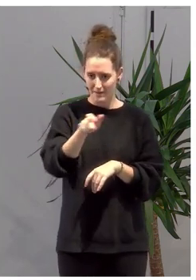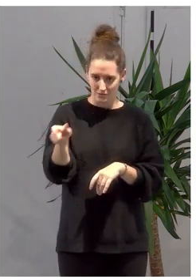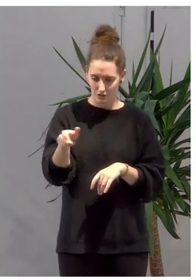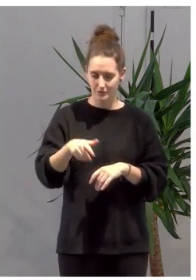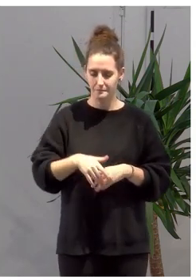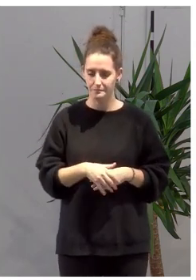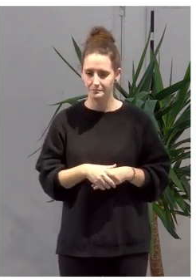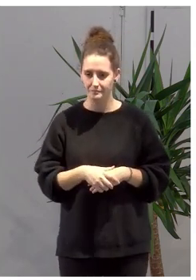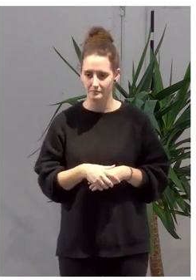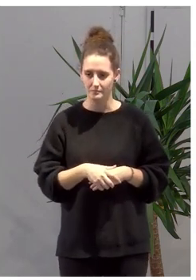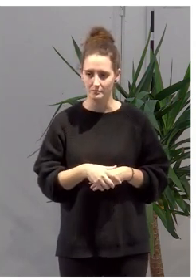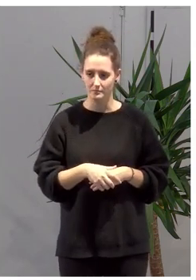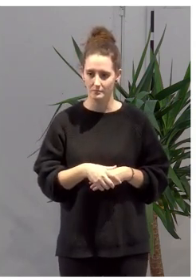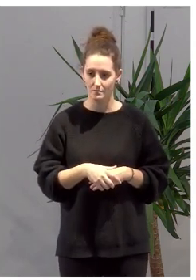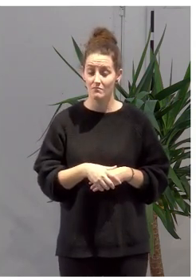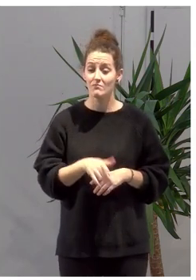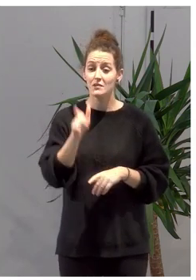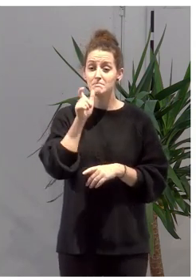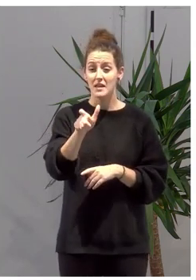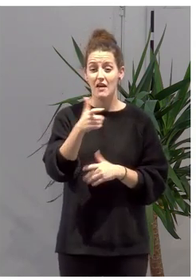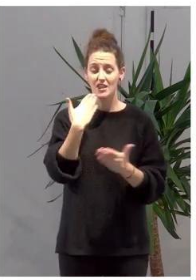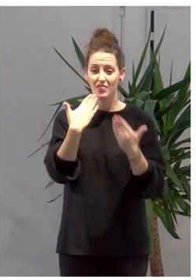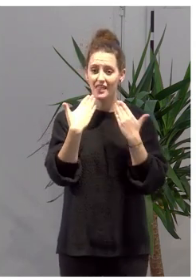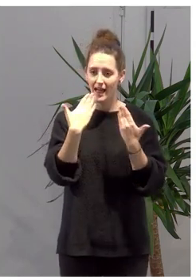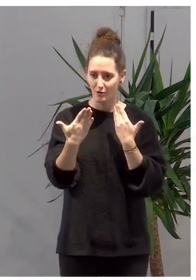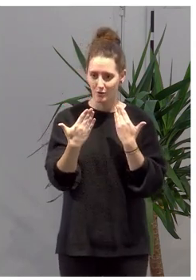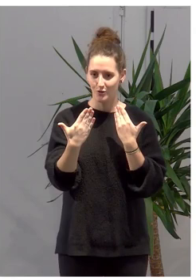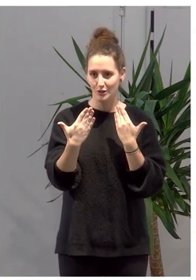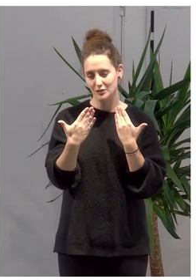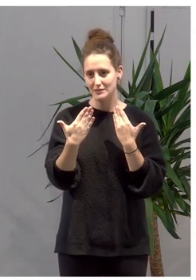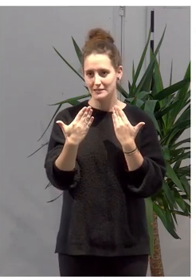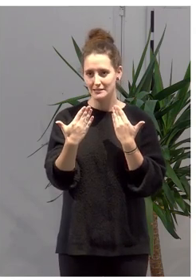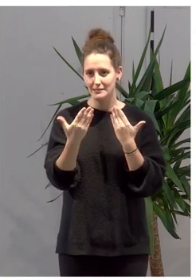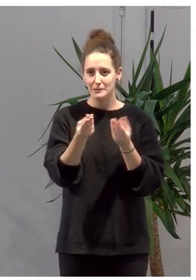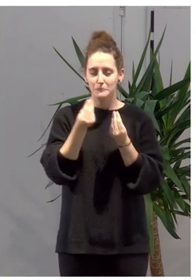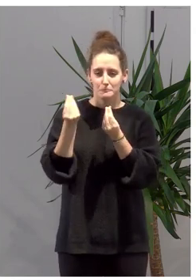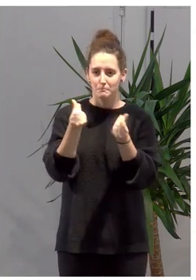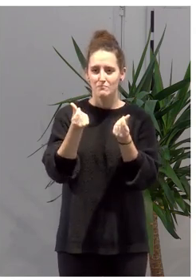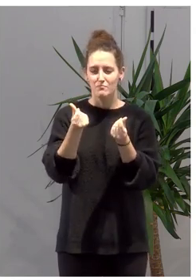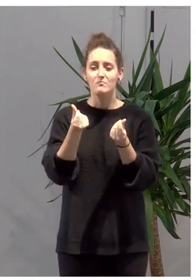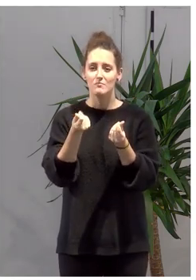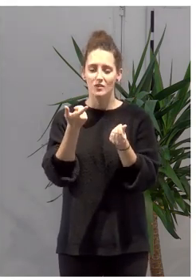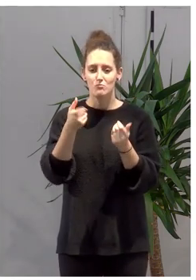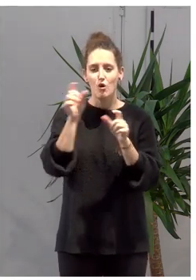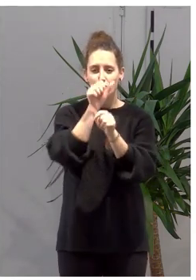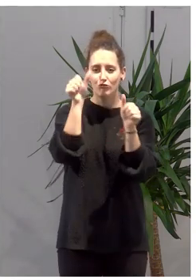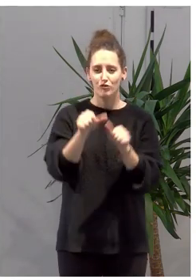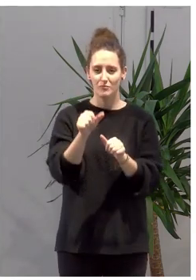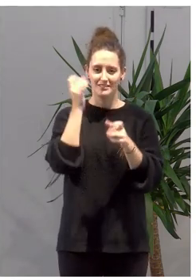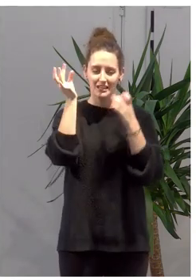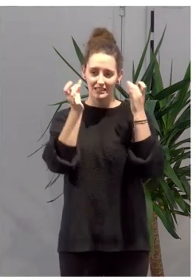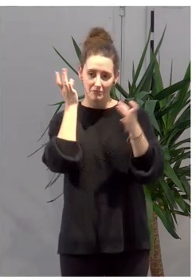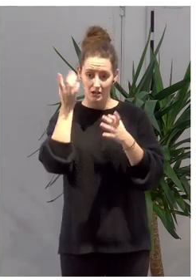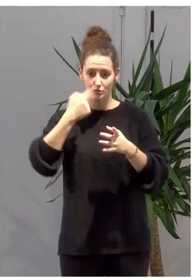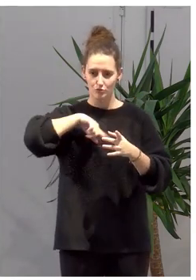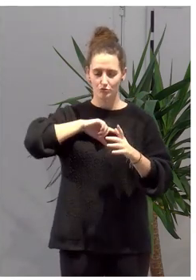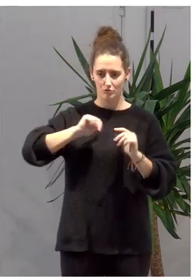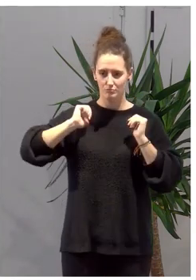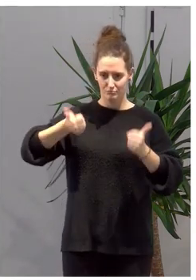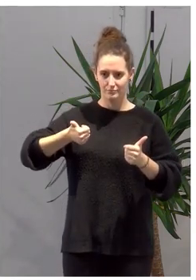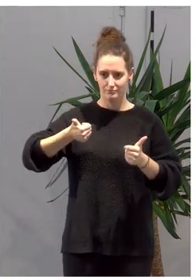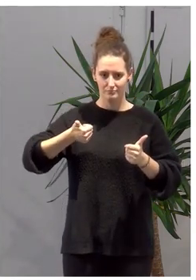La palabra diálogo que sugiere estas formas de actividad que vamos a poner en marcha